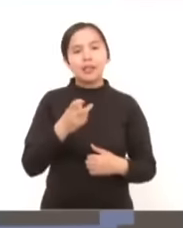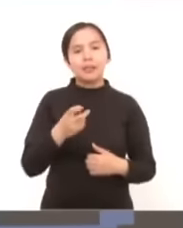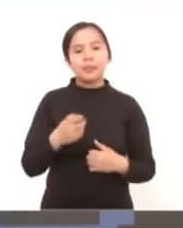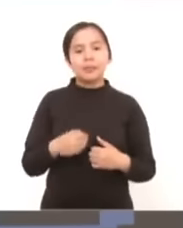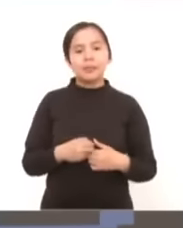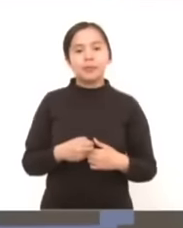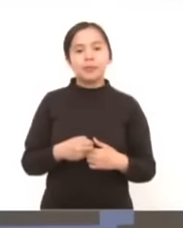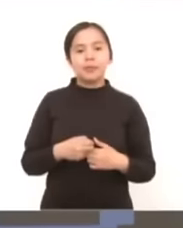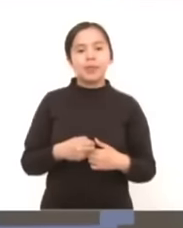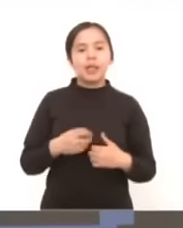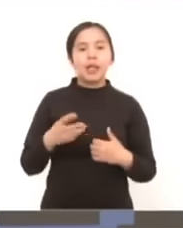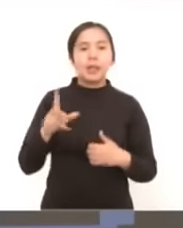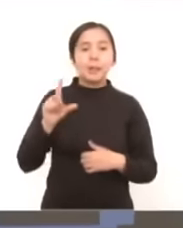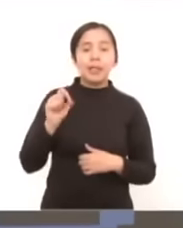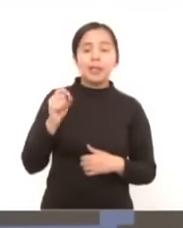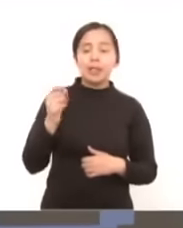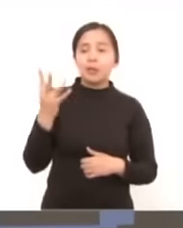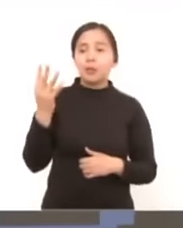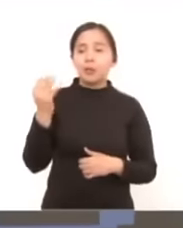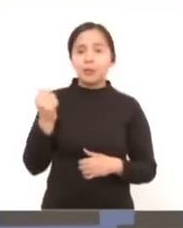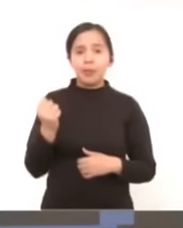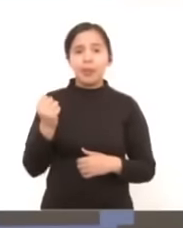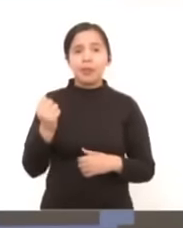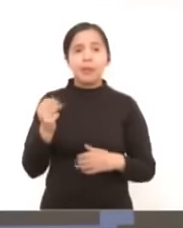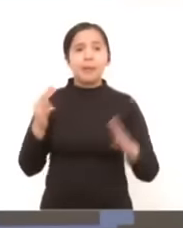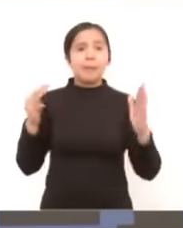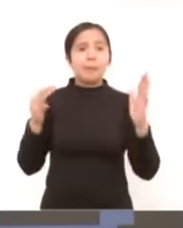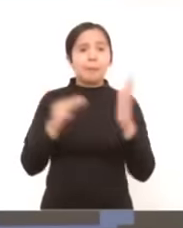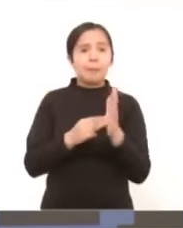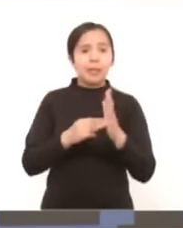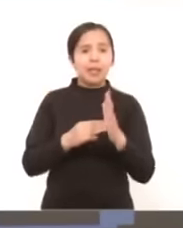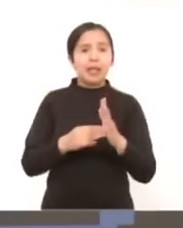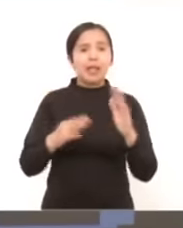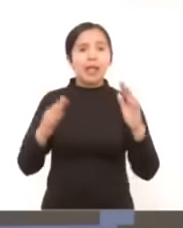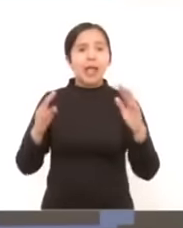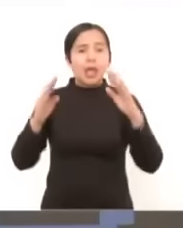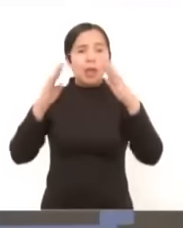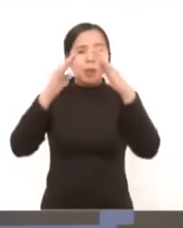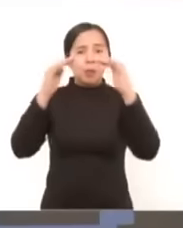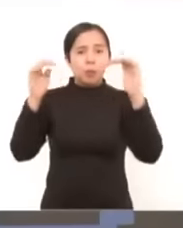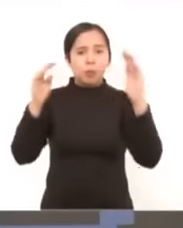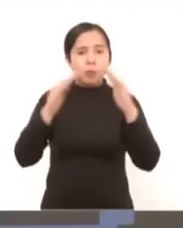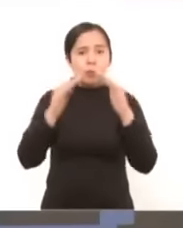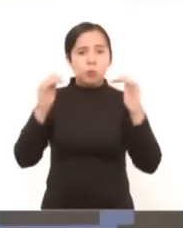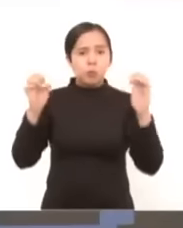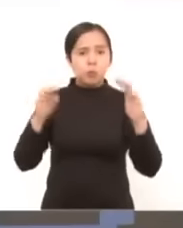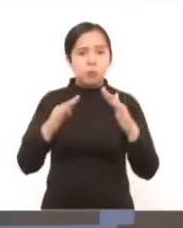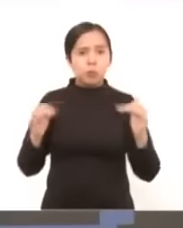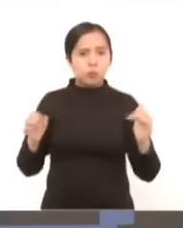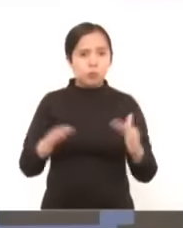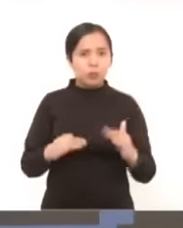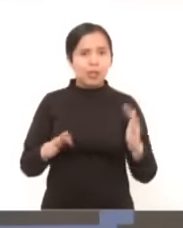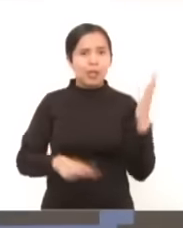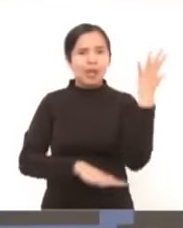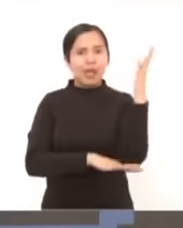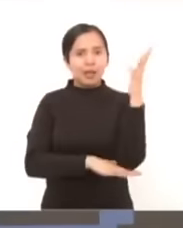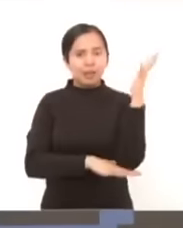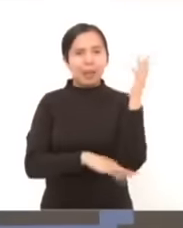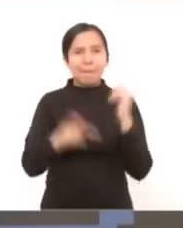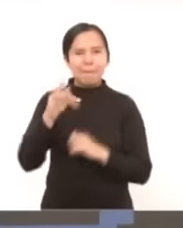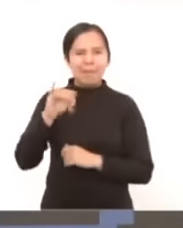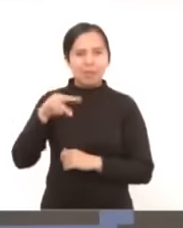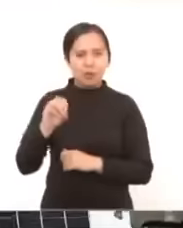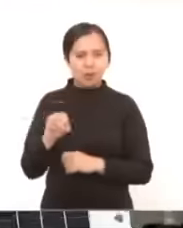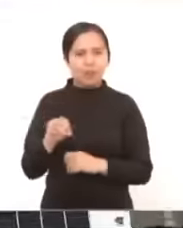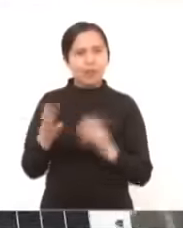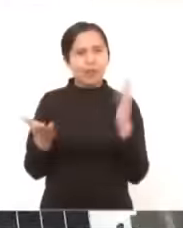29 mil árboles de pino y a su cuidado durante 50 años ese es el